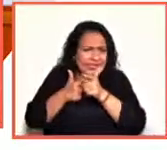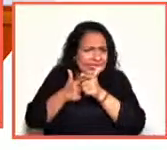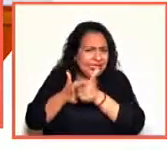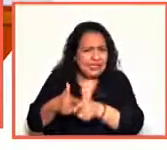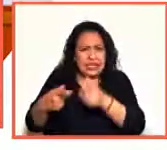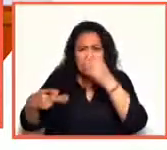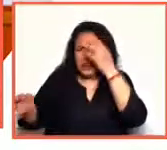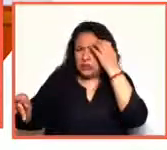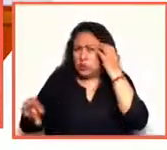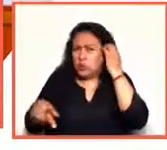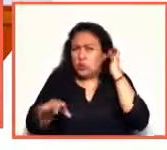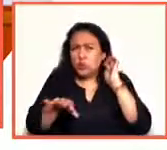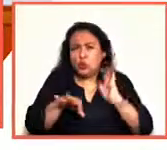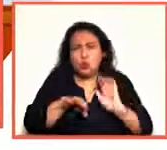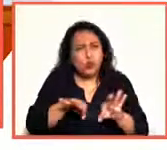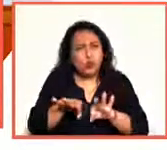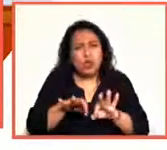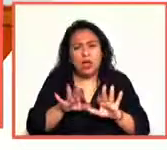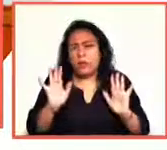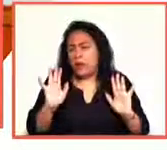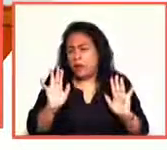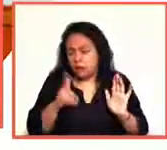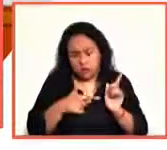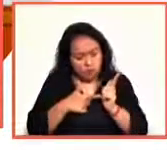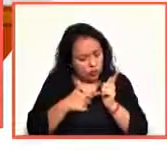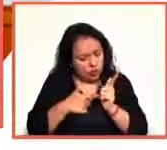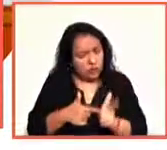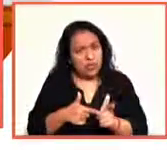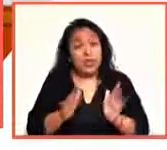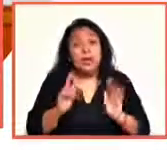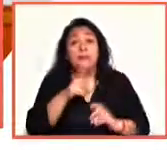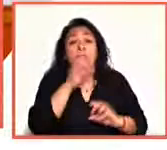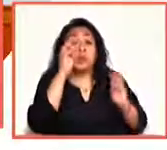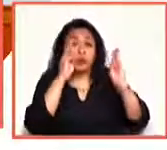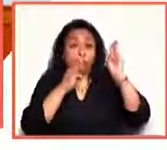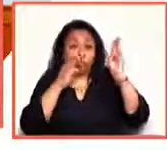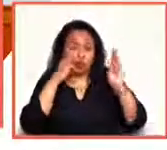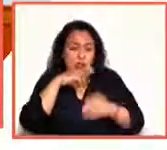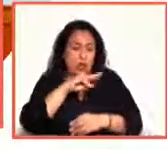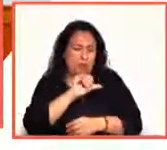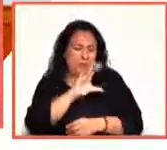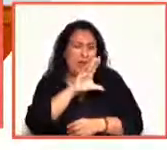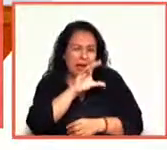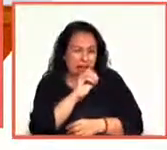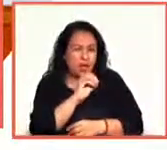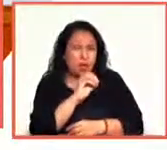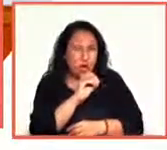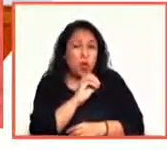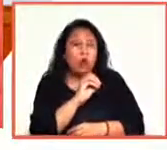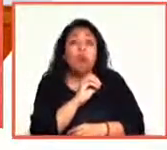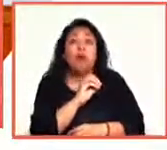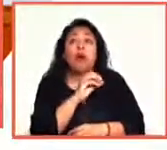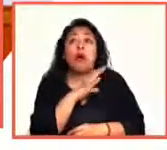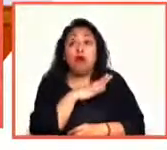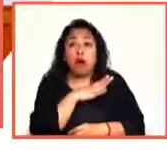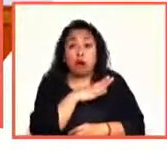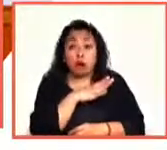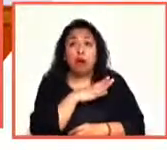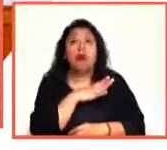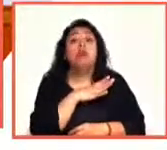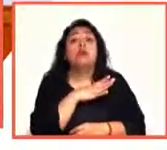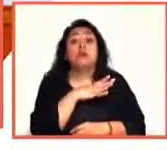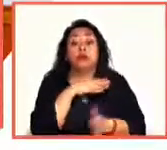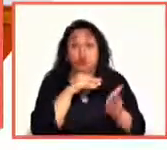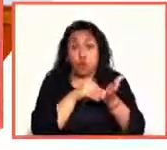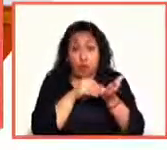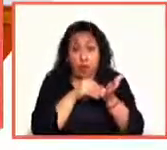empleos. El Museo de Arte Contemporáneo está vigente, estará vigente,